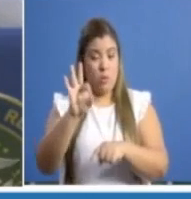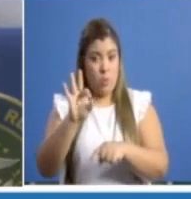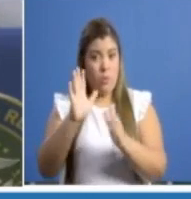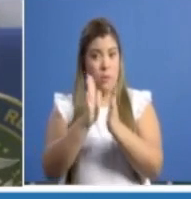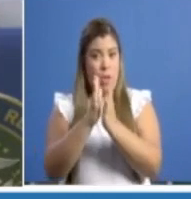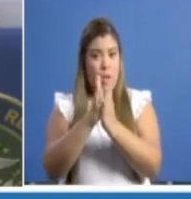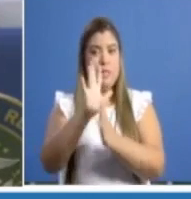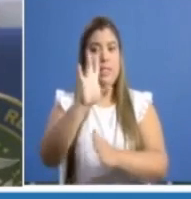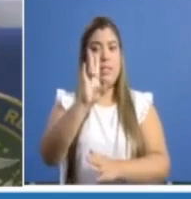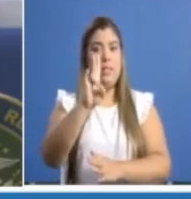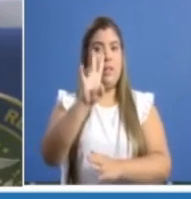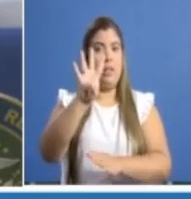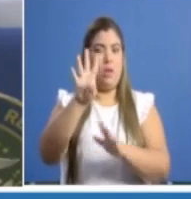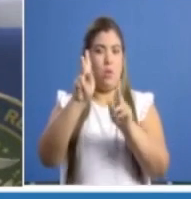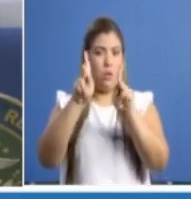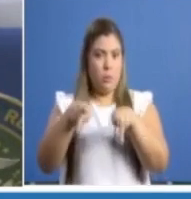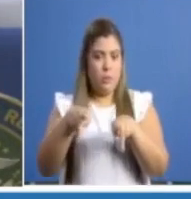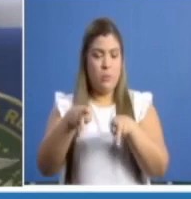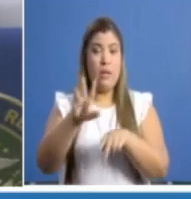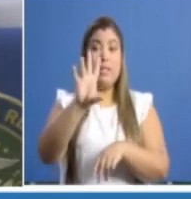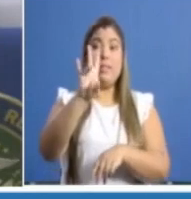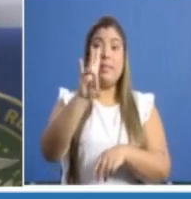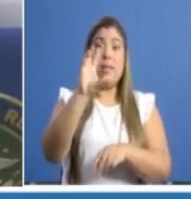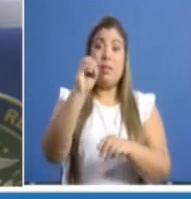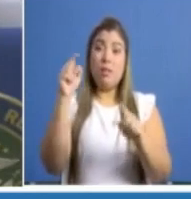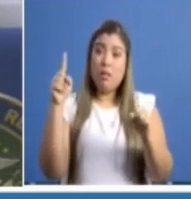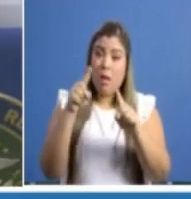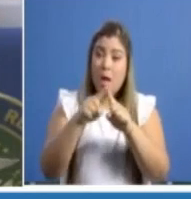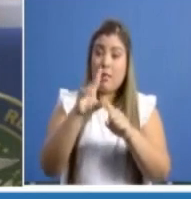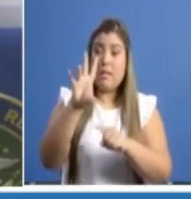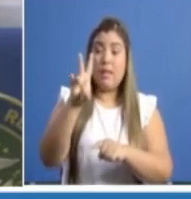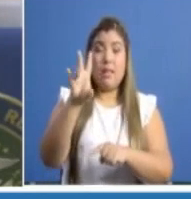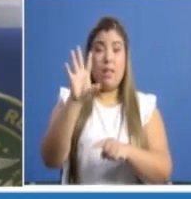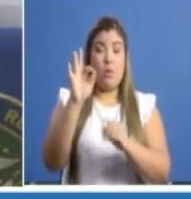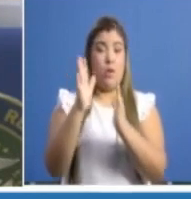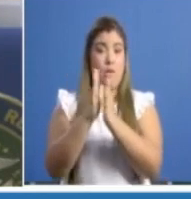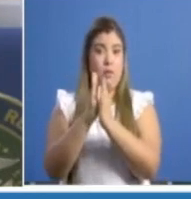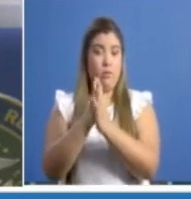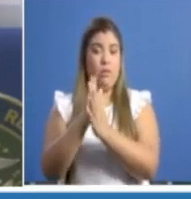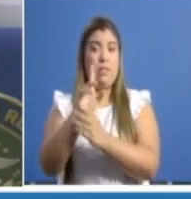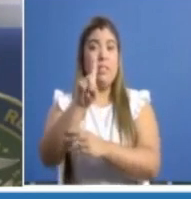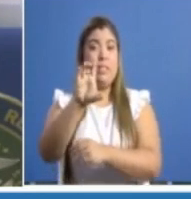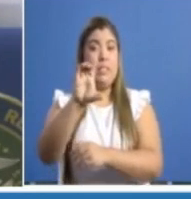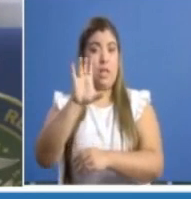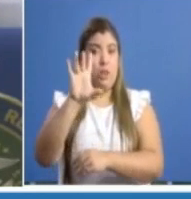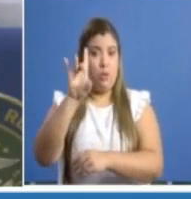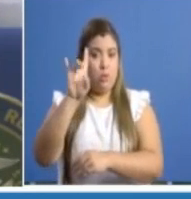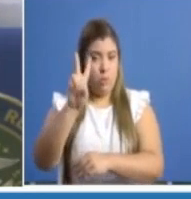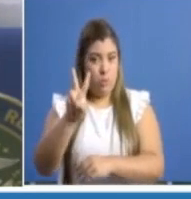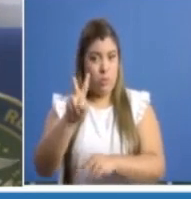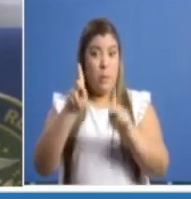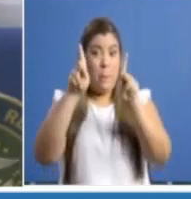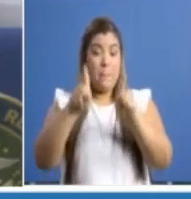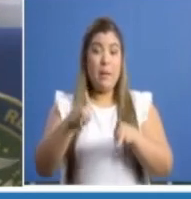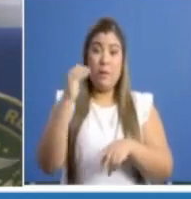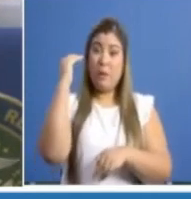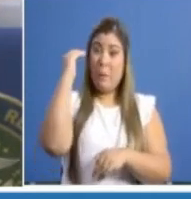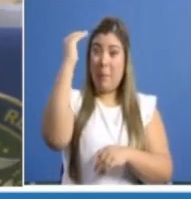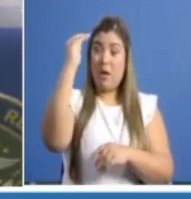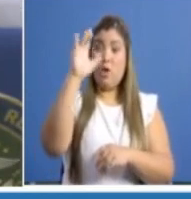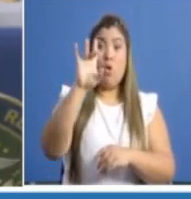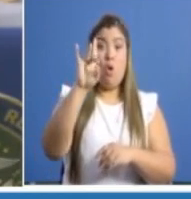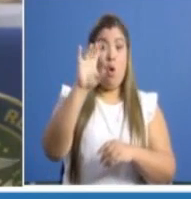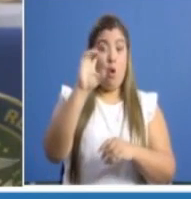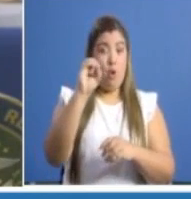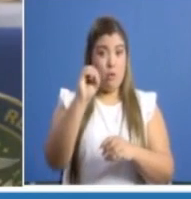74, de 60 a 79 años, 182 y en mayores de 80